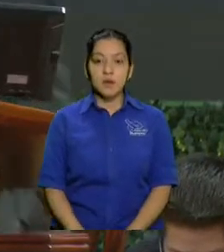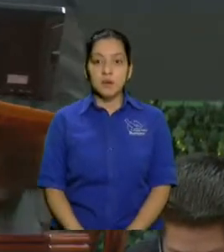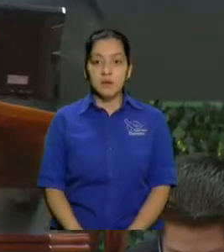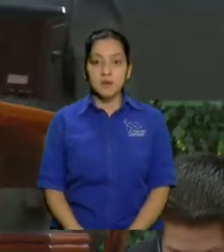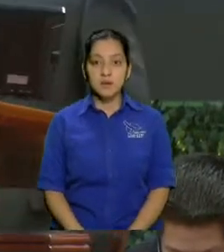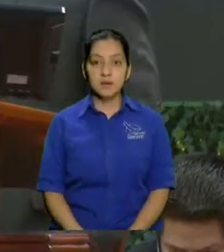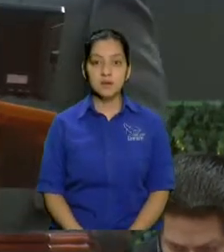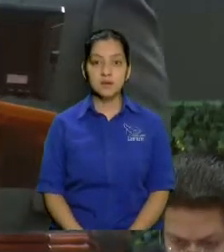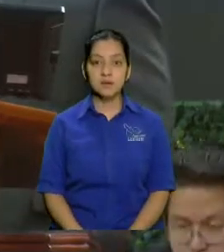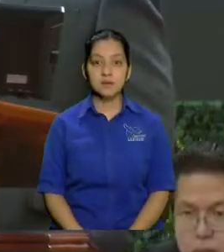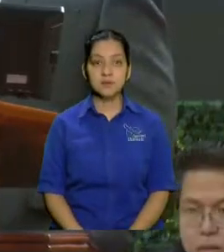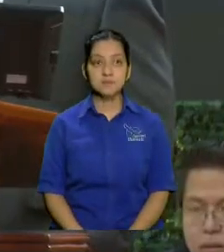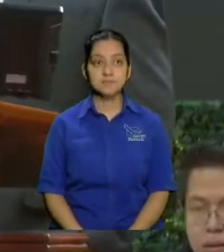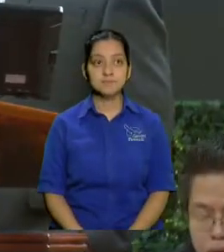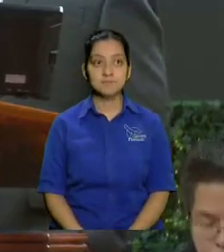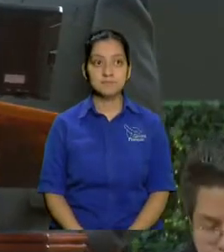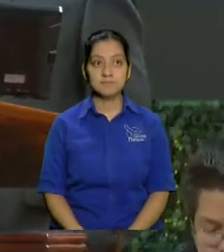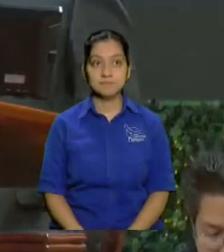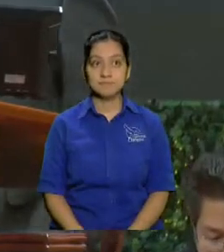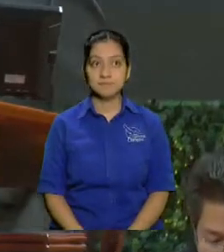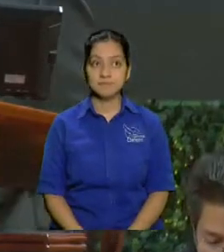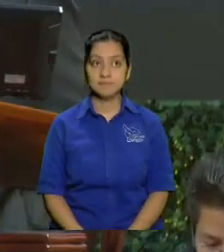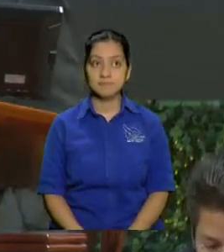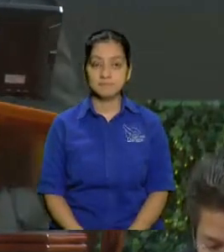los genitales son puertas